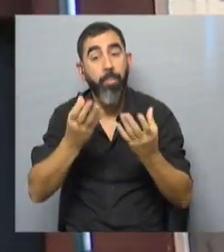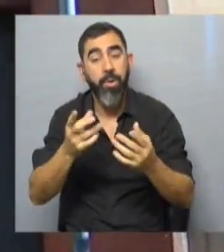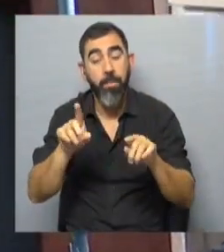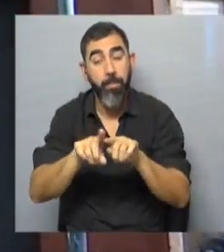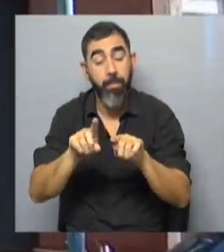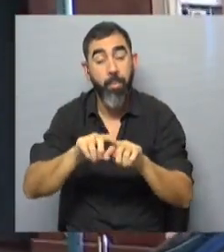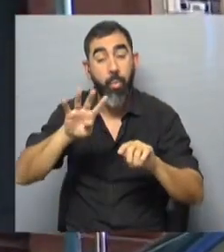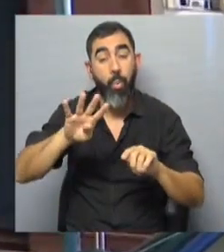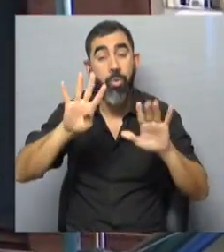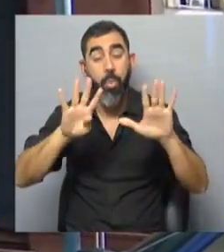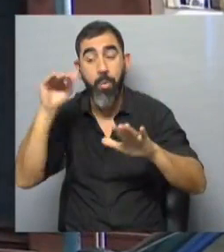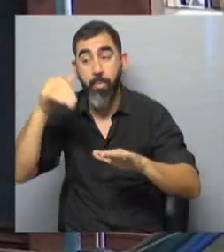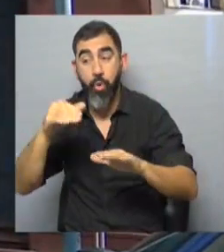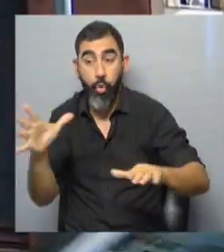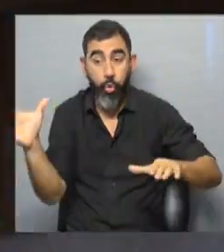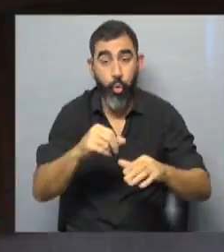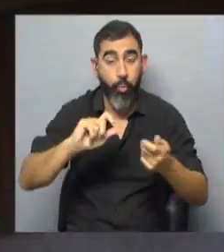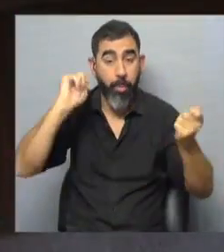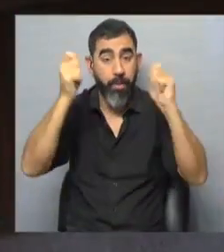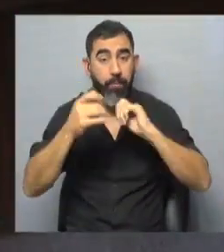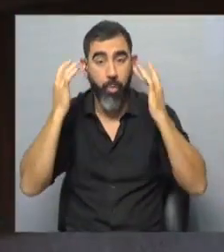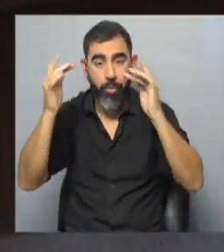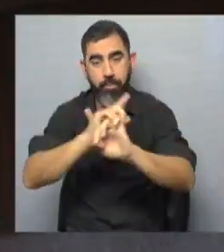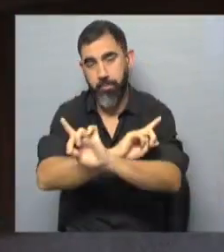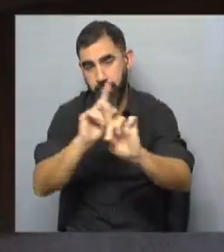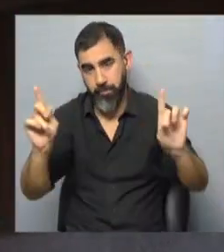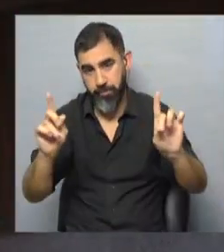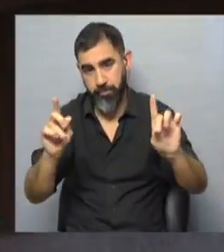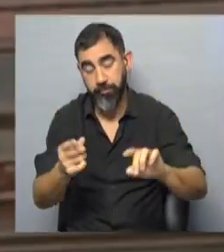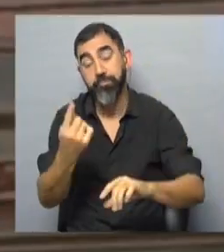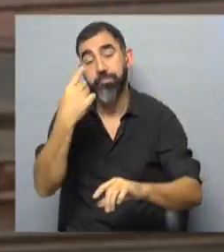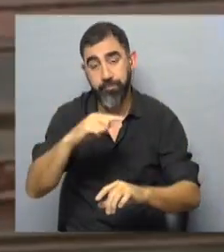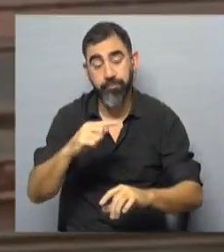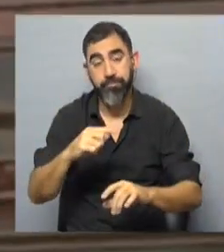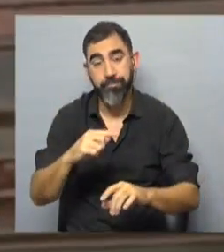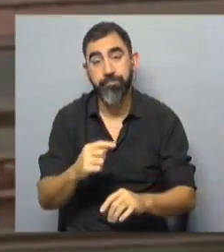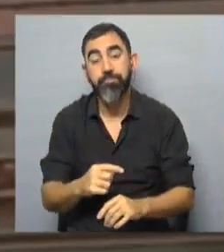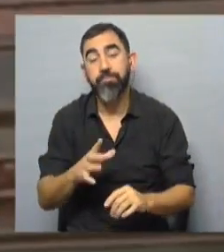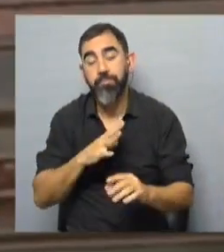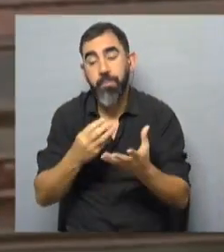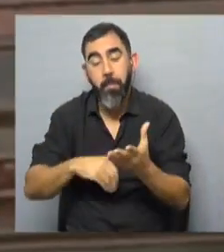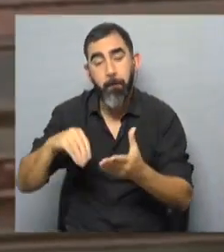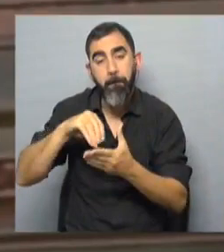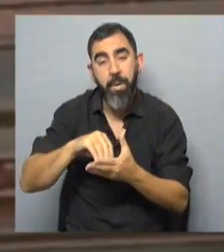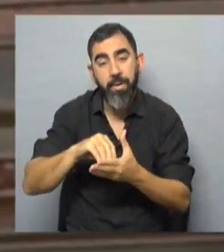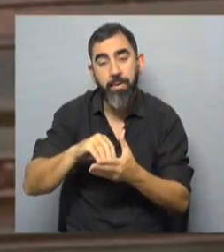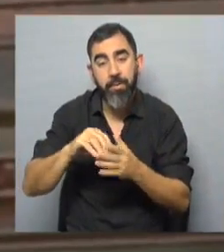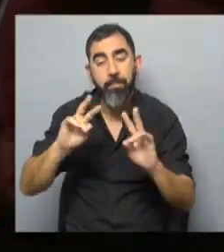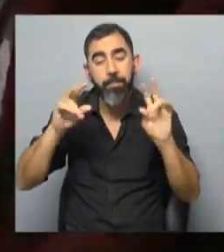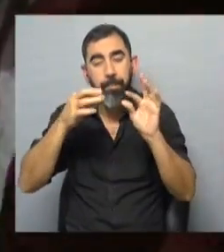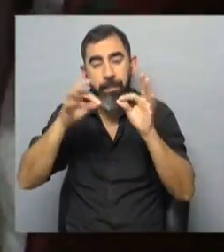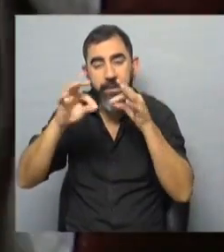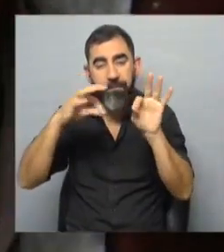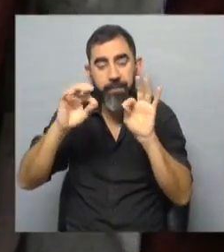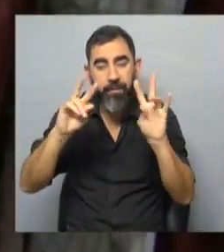49 millones no son para transformación educativa, entonces habría que sumar los dos más específicos